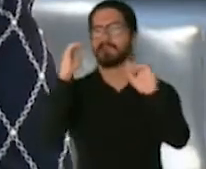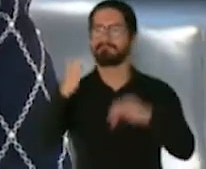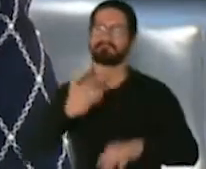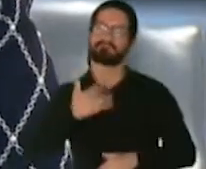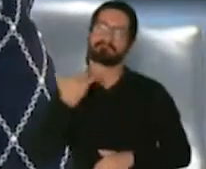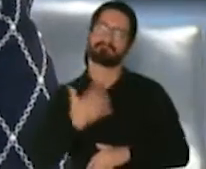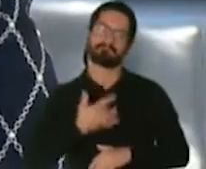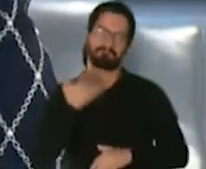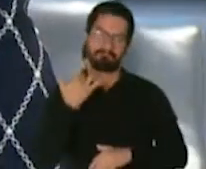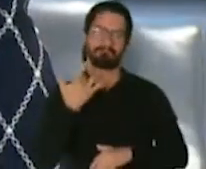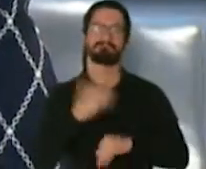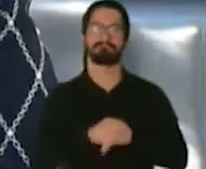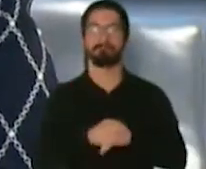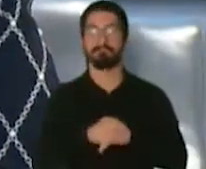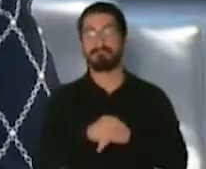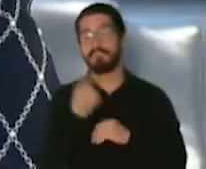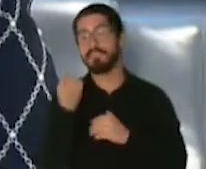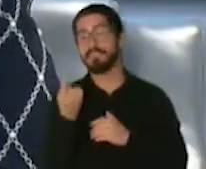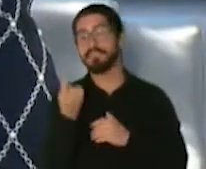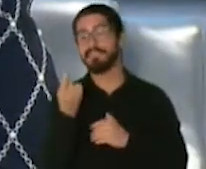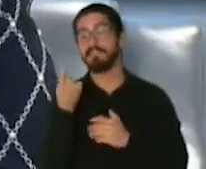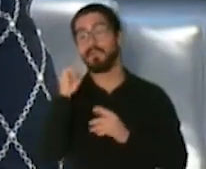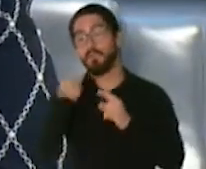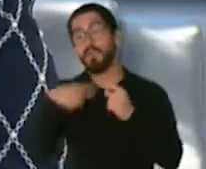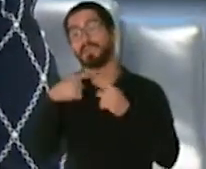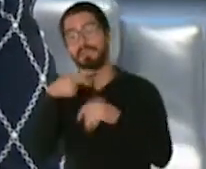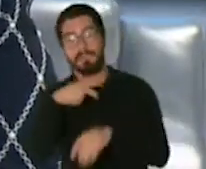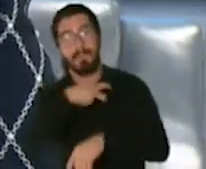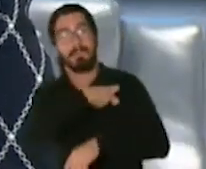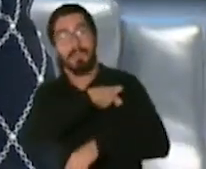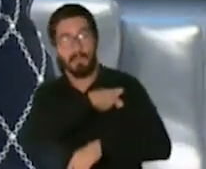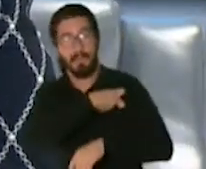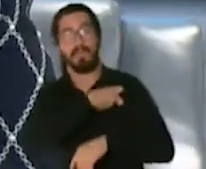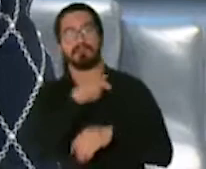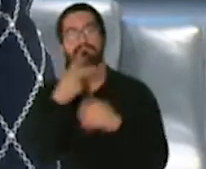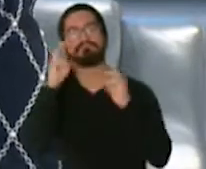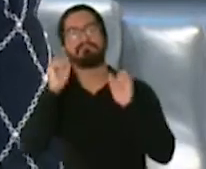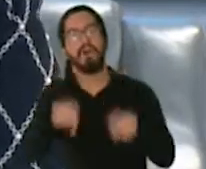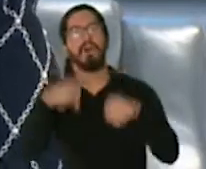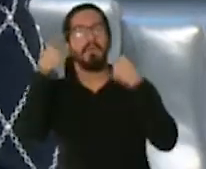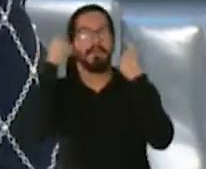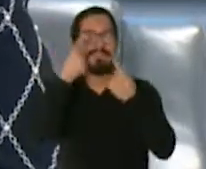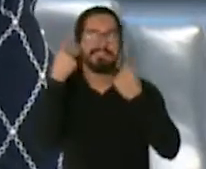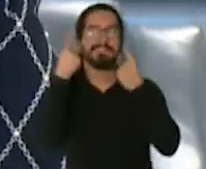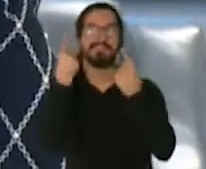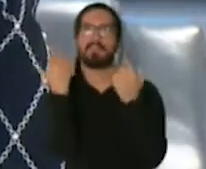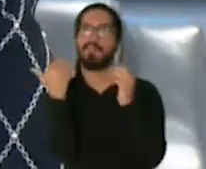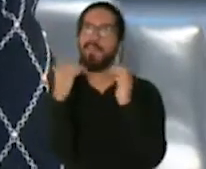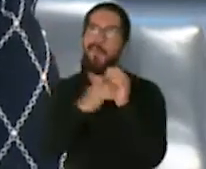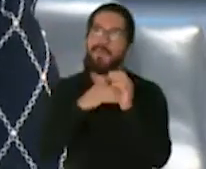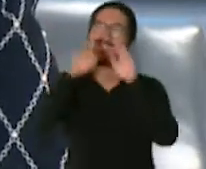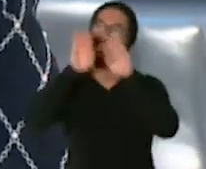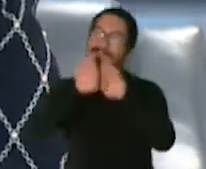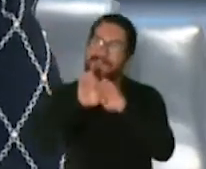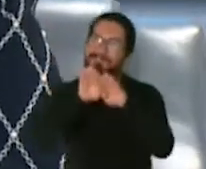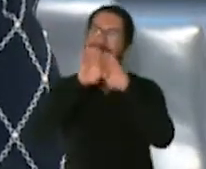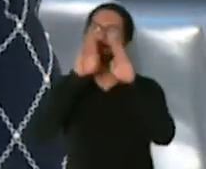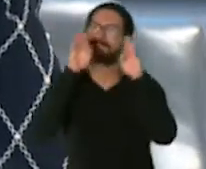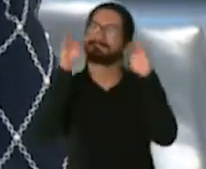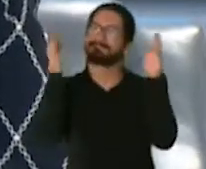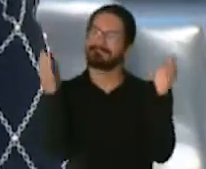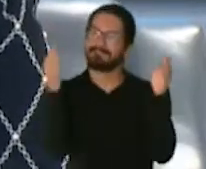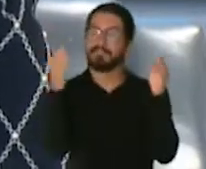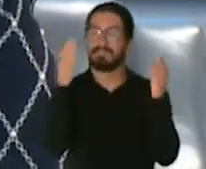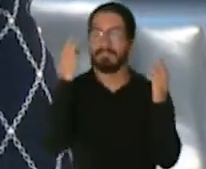comenzar ese proceso de poder pensar en una real reapertura hemos hecho pequeñas aperturas y hemos aprendido la lección